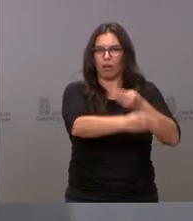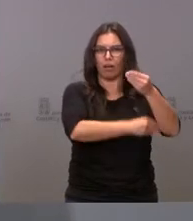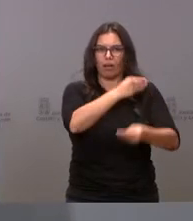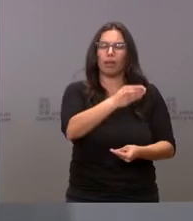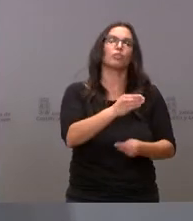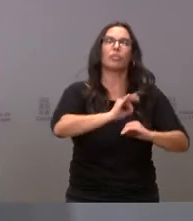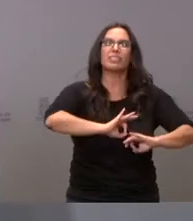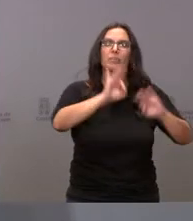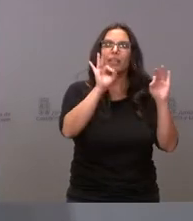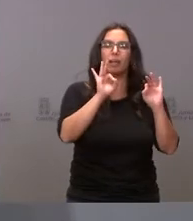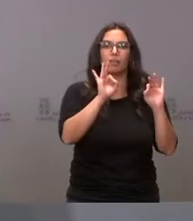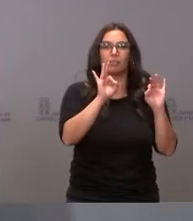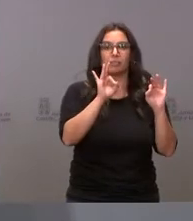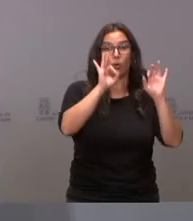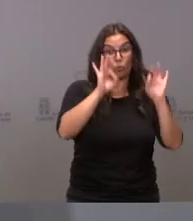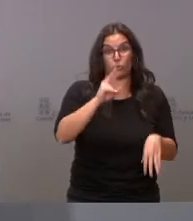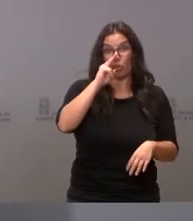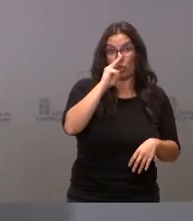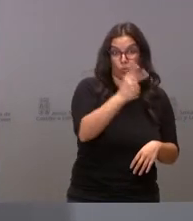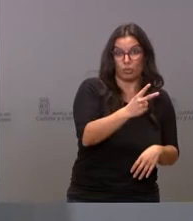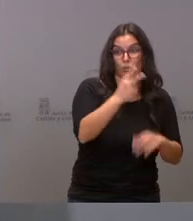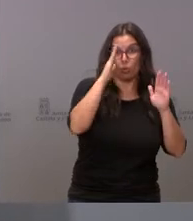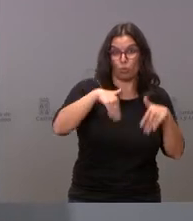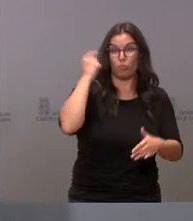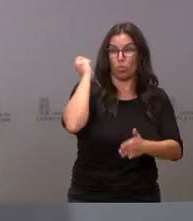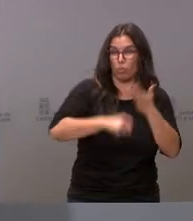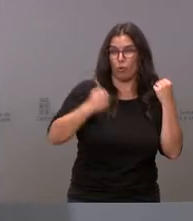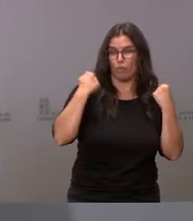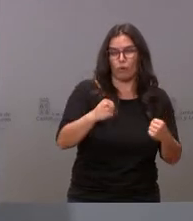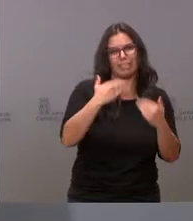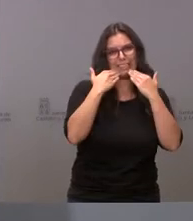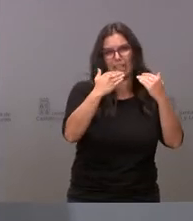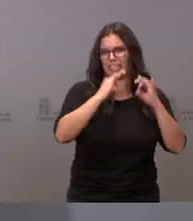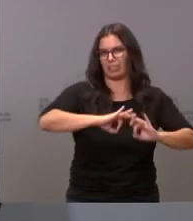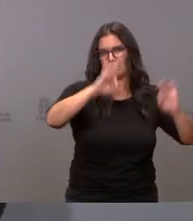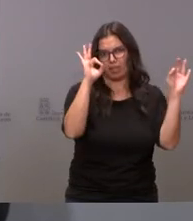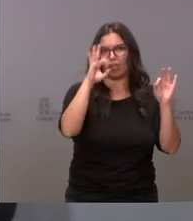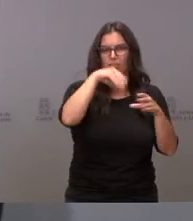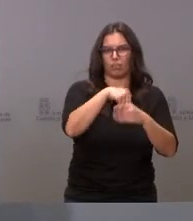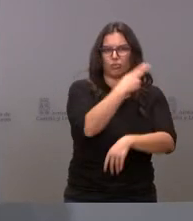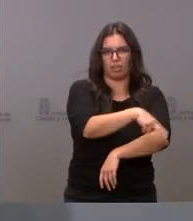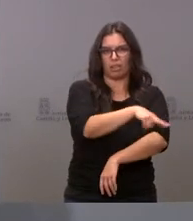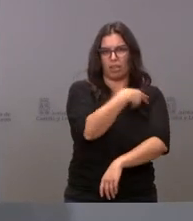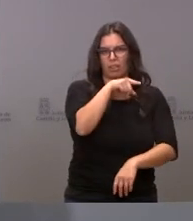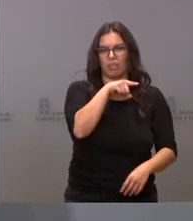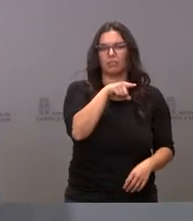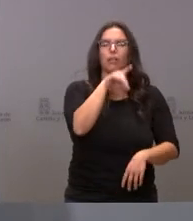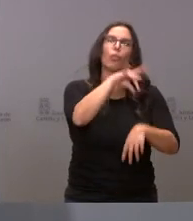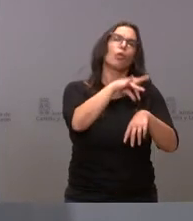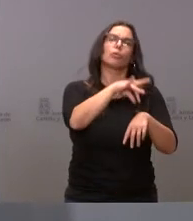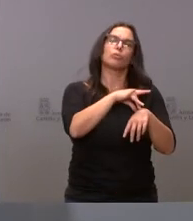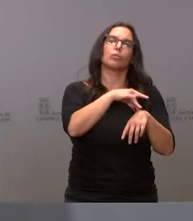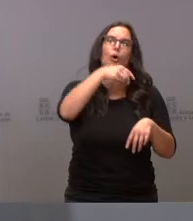años, y muy especialmente a lo largo de estos dos durísimos últimos años en nuestra sanidad, al doctor